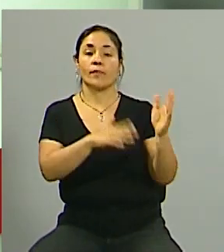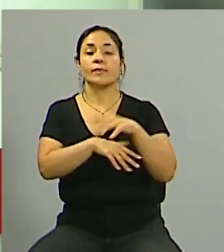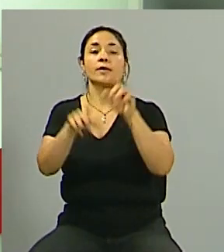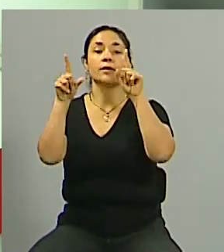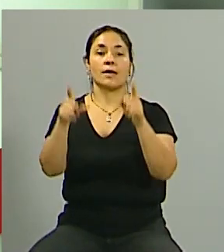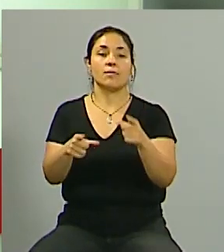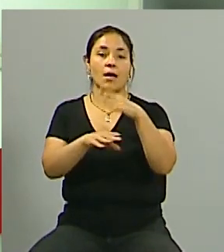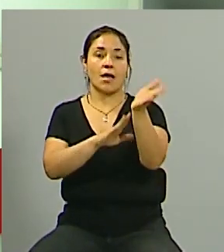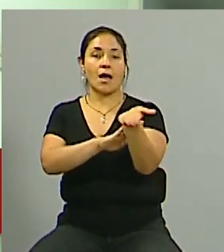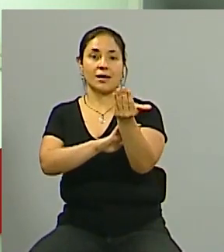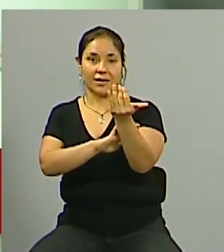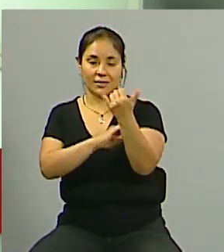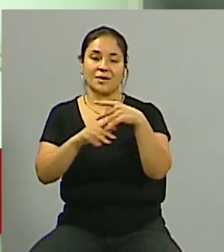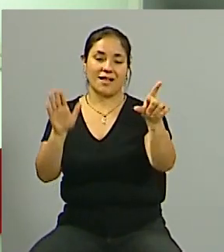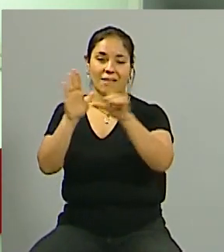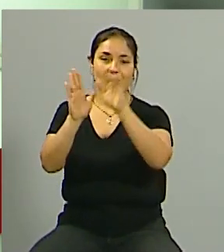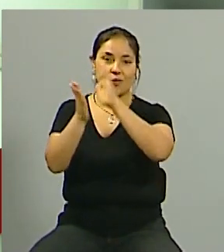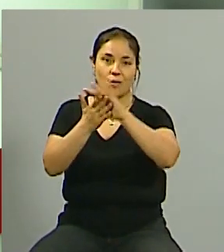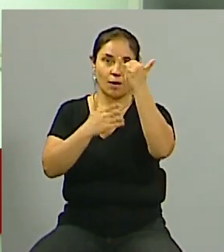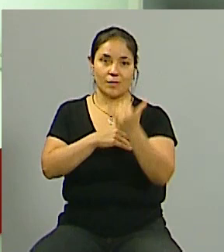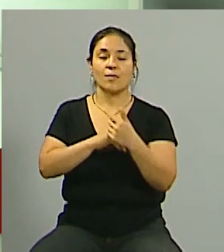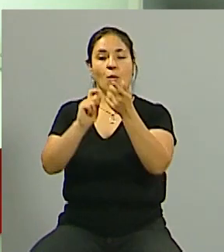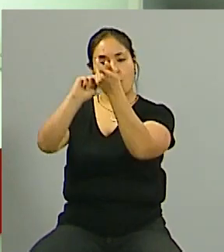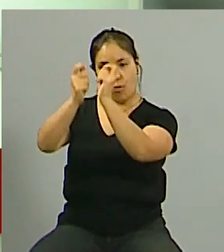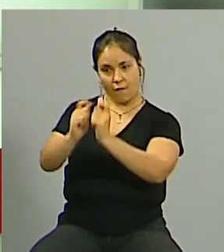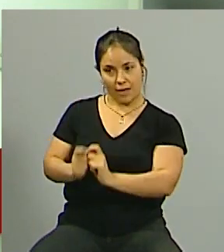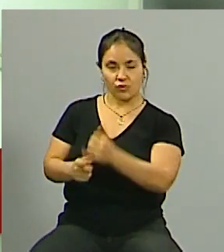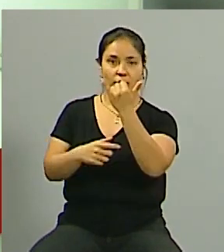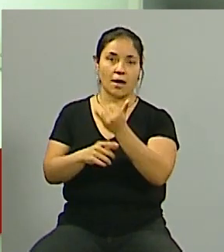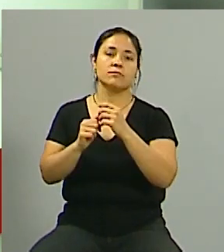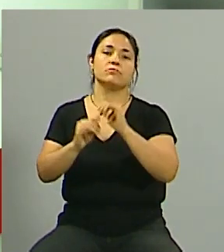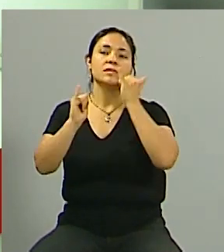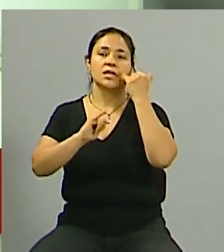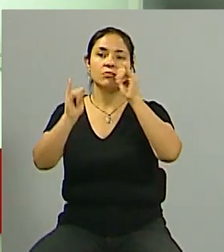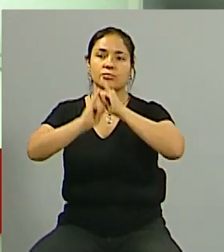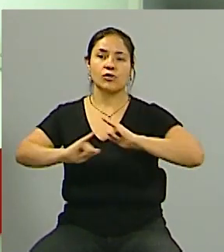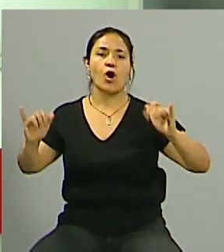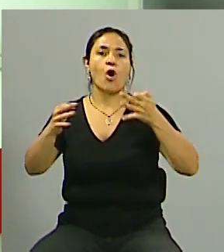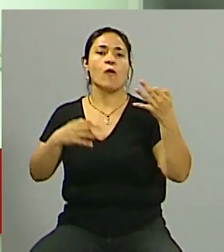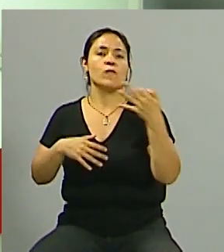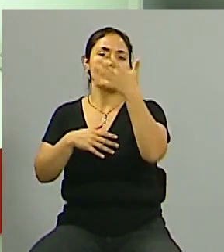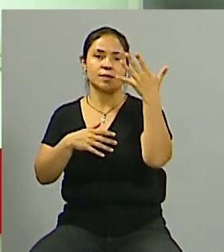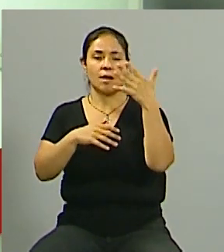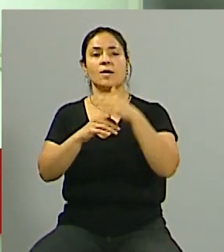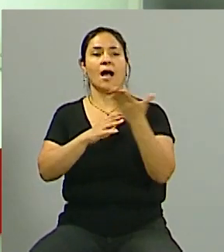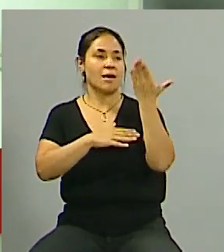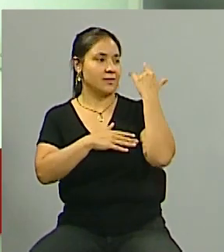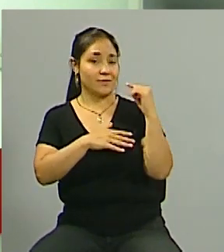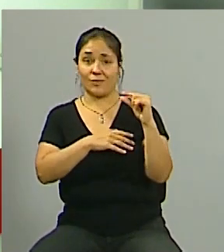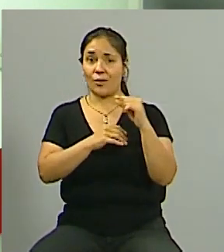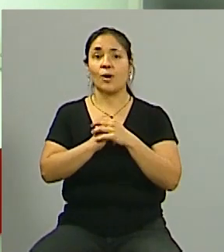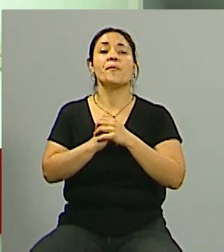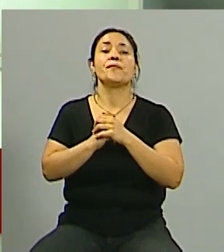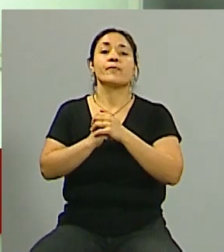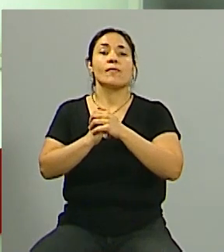alquileres, nueva ley, hubo modificaciones, se promulgó en las últimas horas y obviamente queremos saber cuáles son los